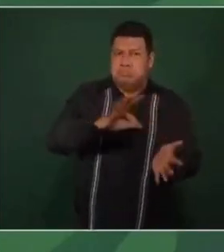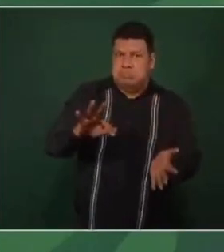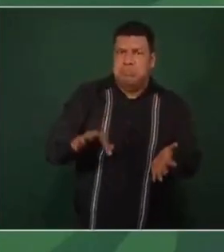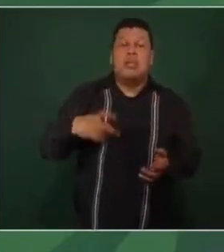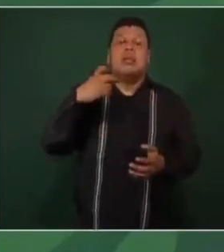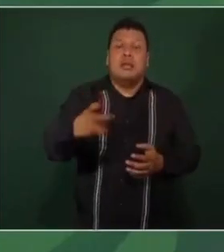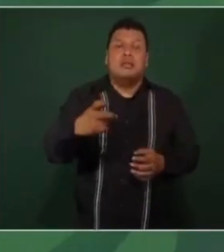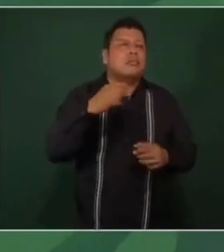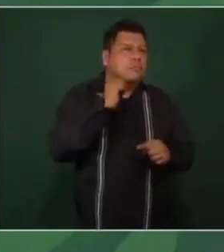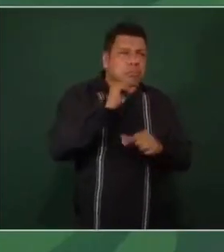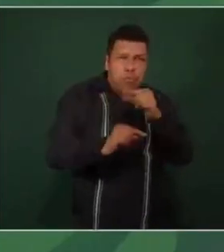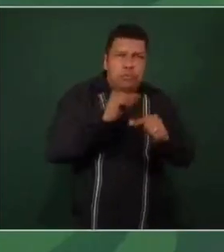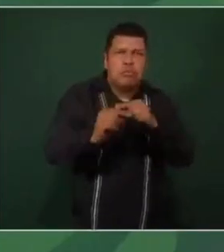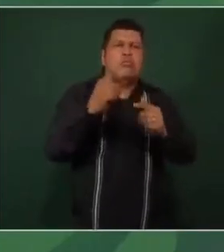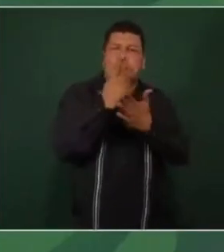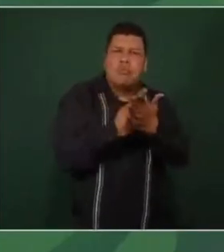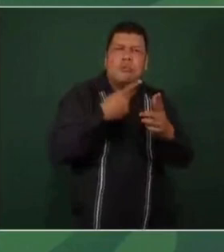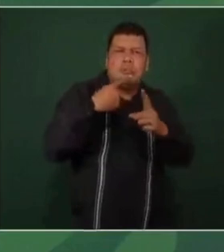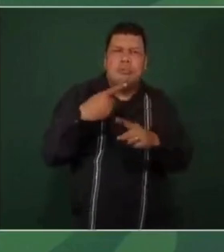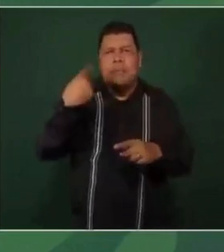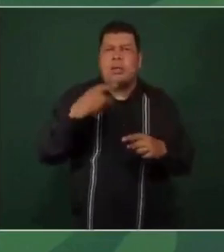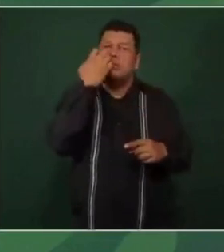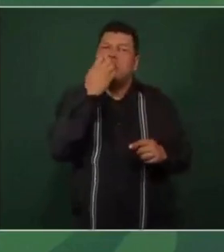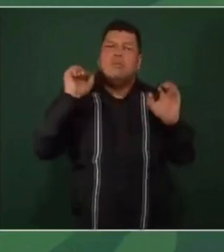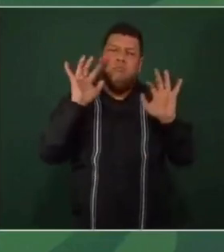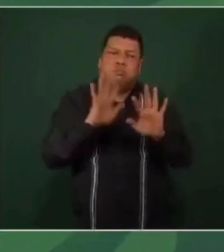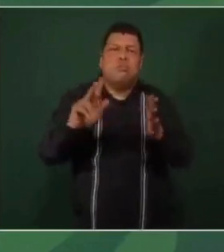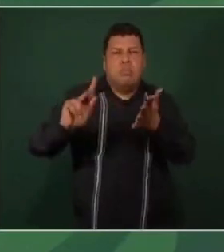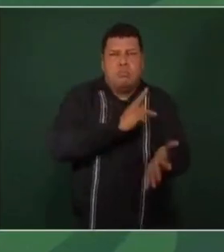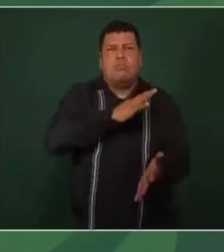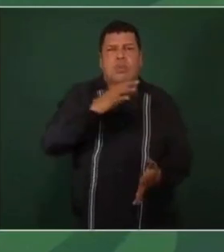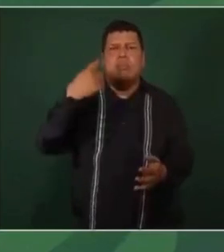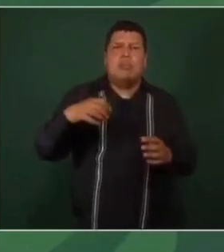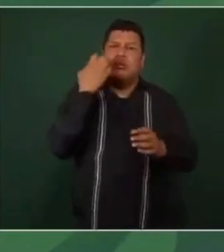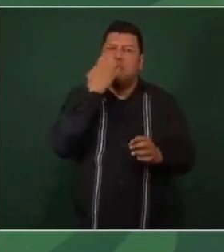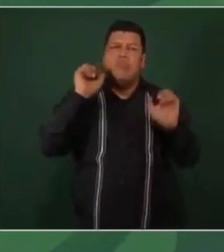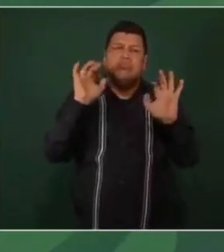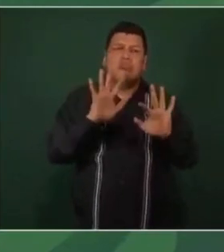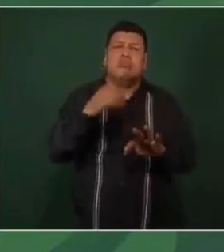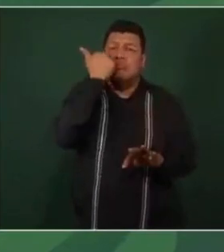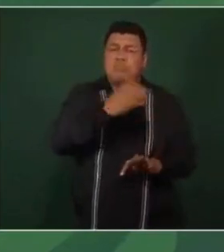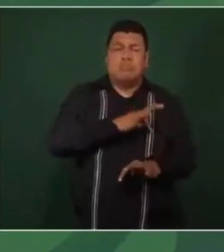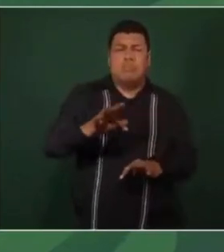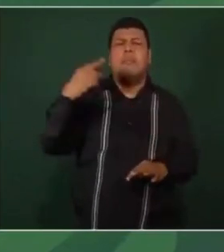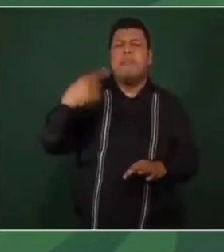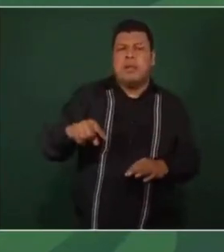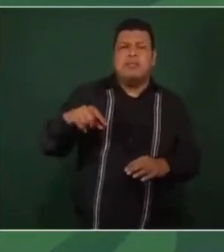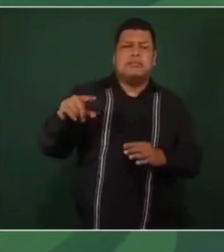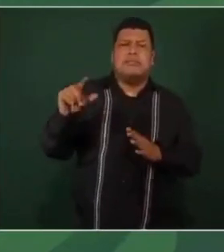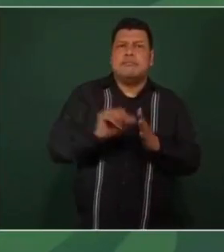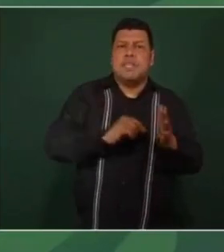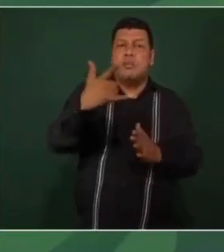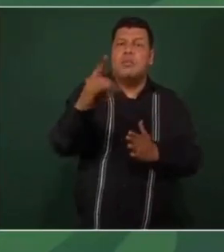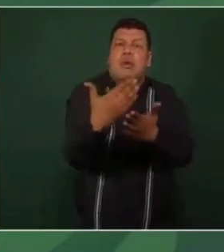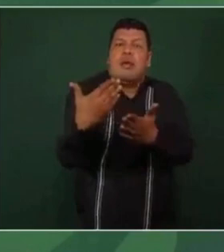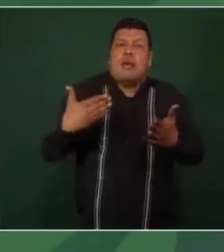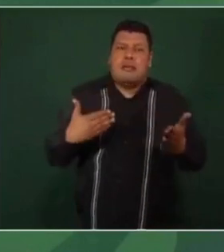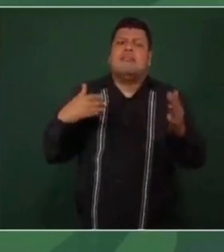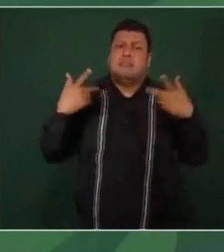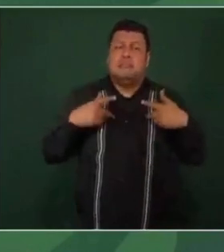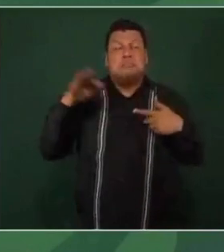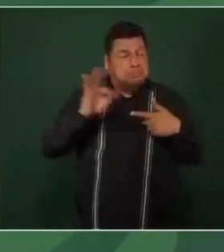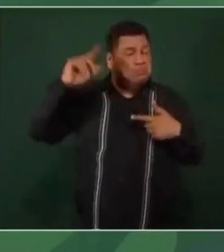ir aplicándose el programa para el regreso a clases presenciales antes de que termine el ciclo escolar.